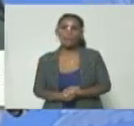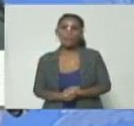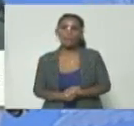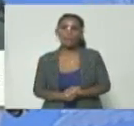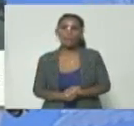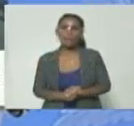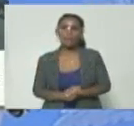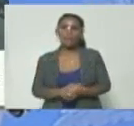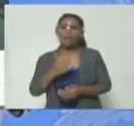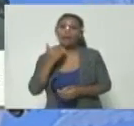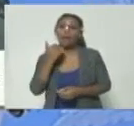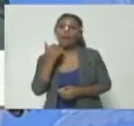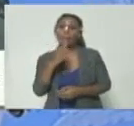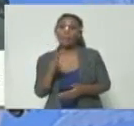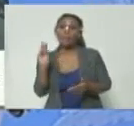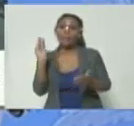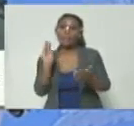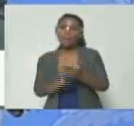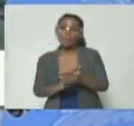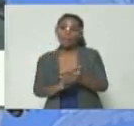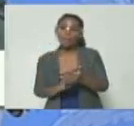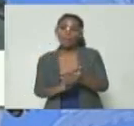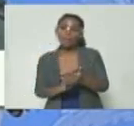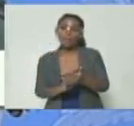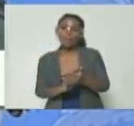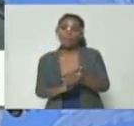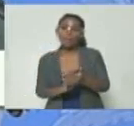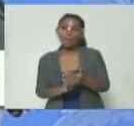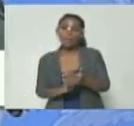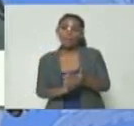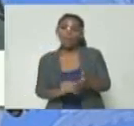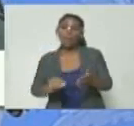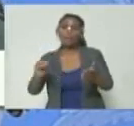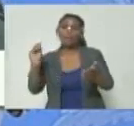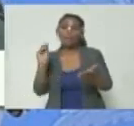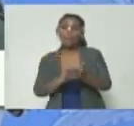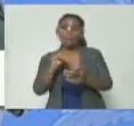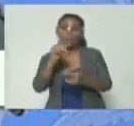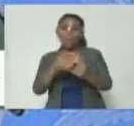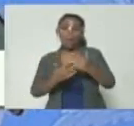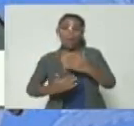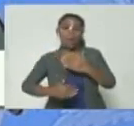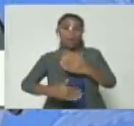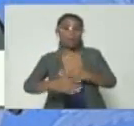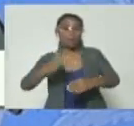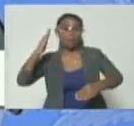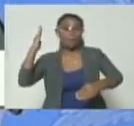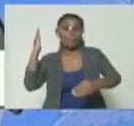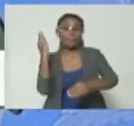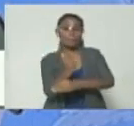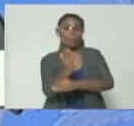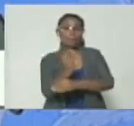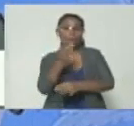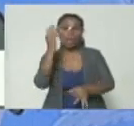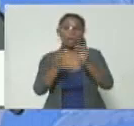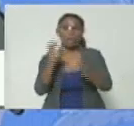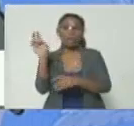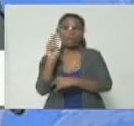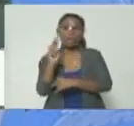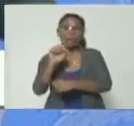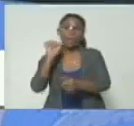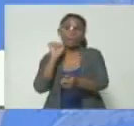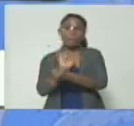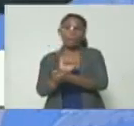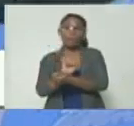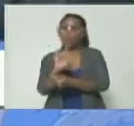la próxima vez que te llegue el largo brazo de la justicia venezolana y te capture